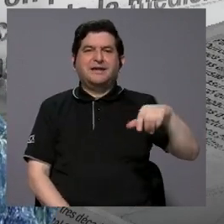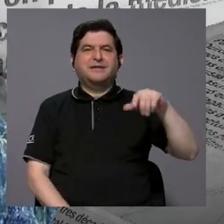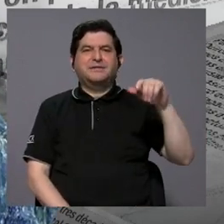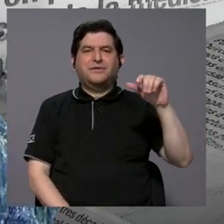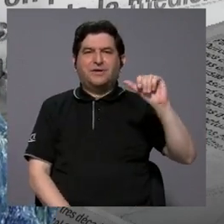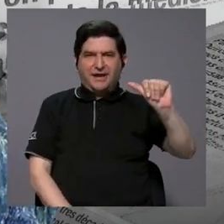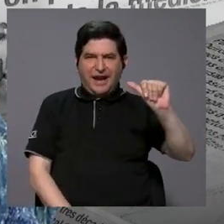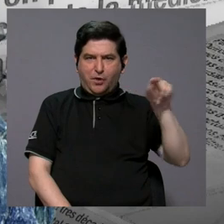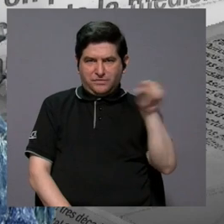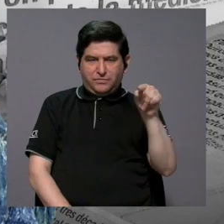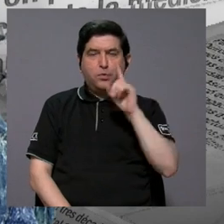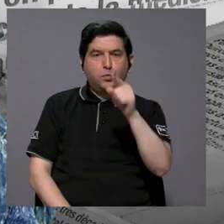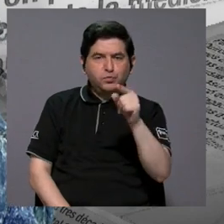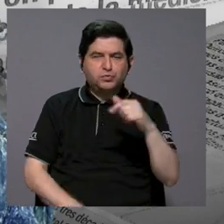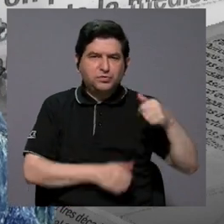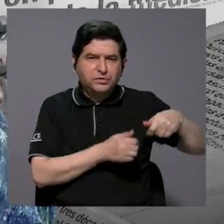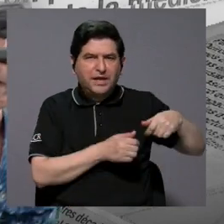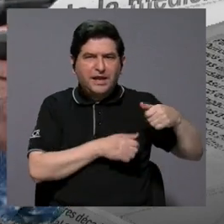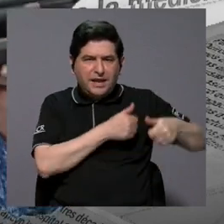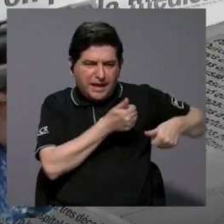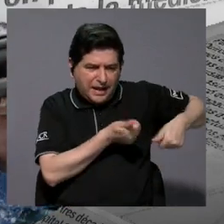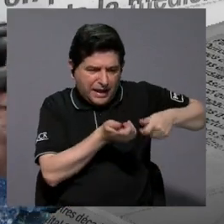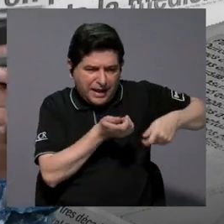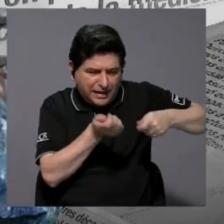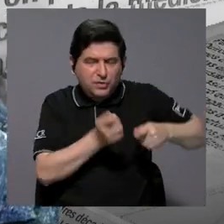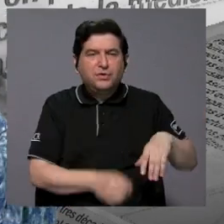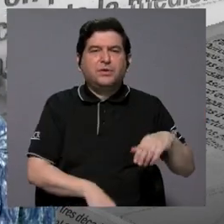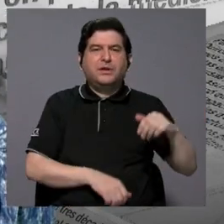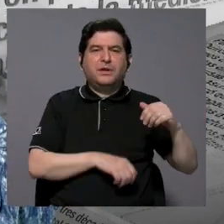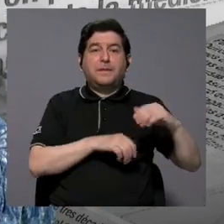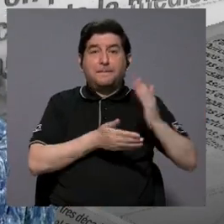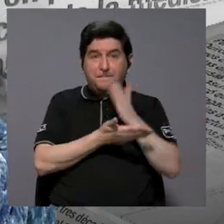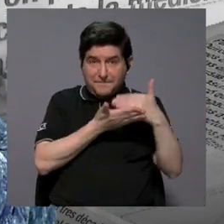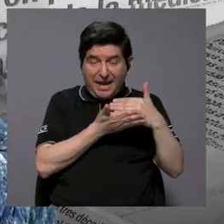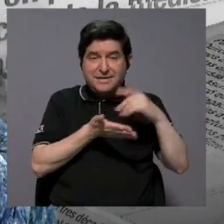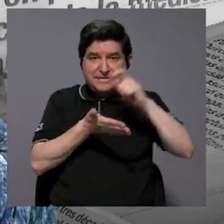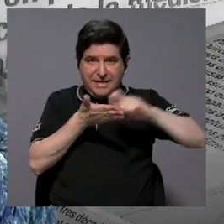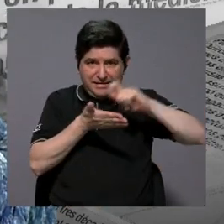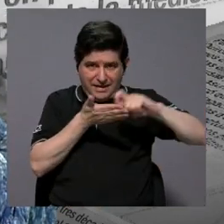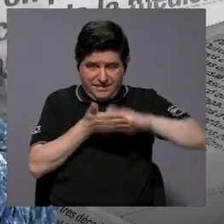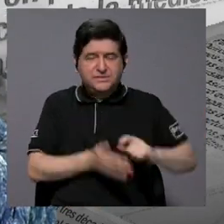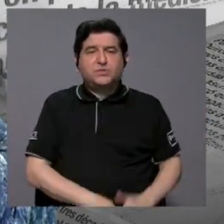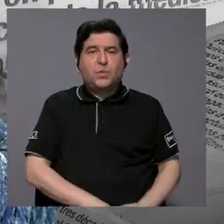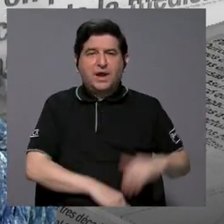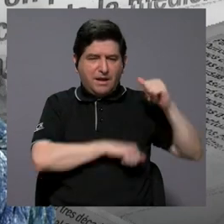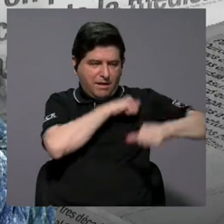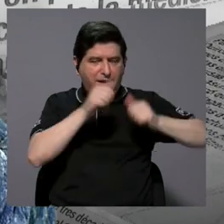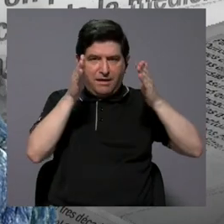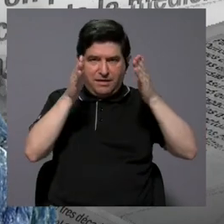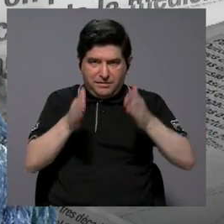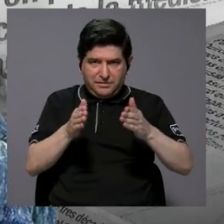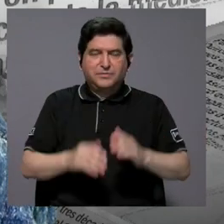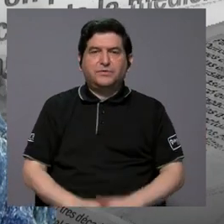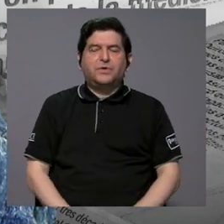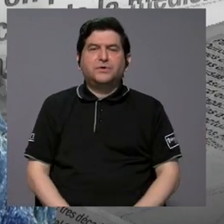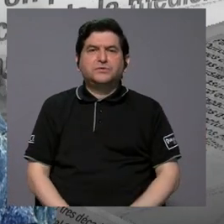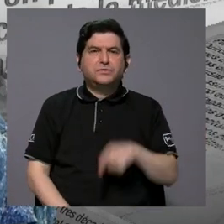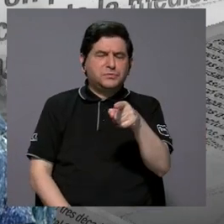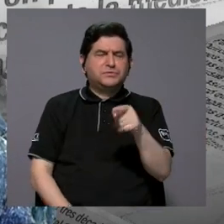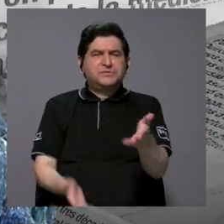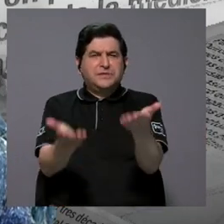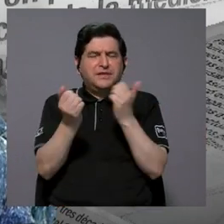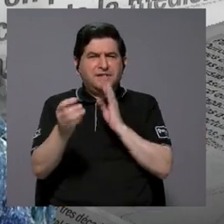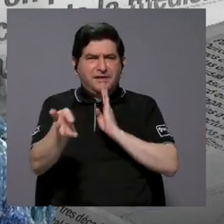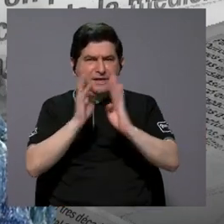antropólogo, como arqueólogo, y también parte de la Escuela de Antropología, usted ha luchado por que se hable